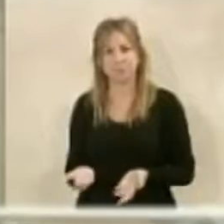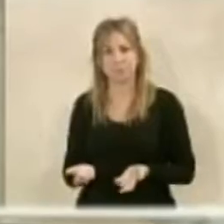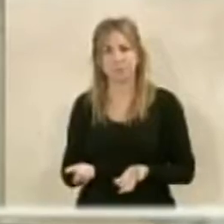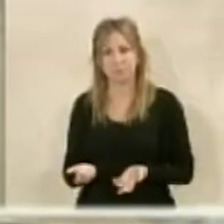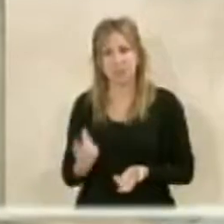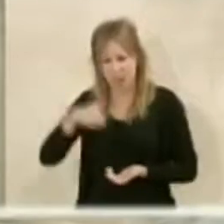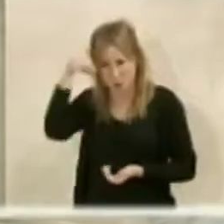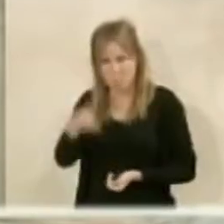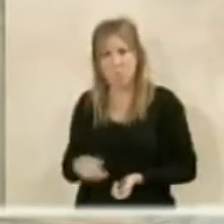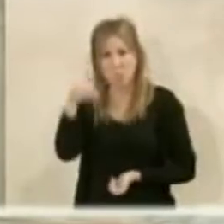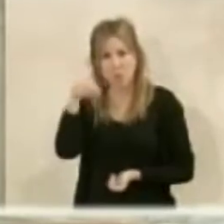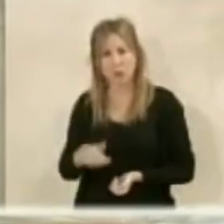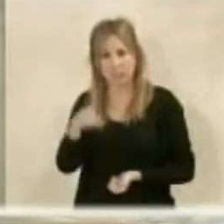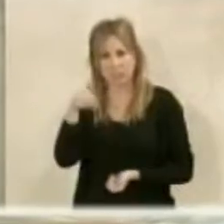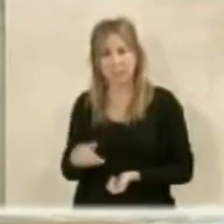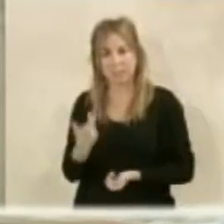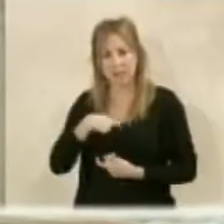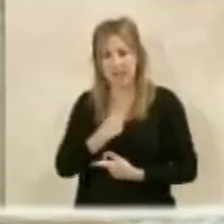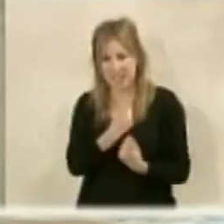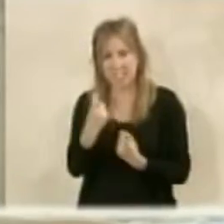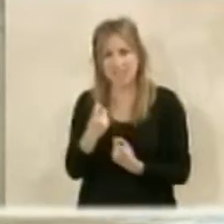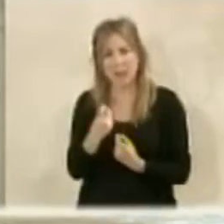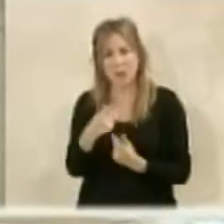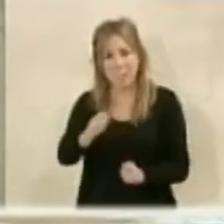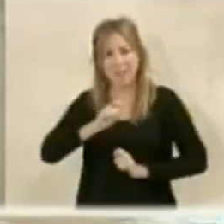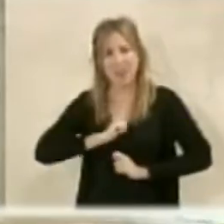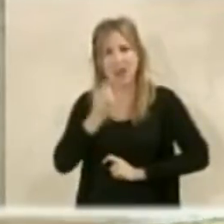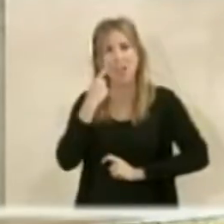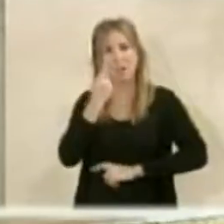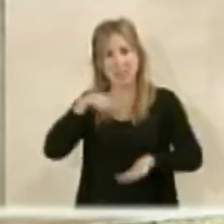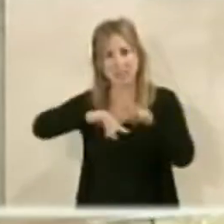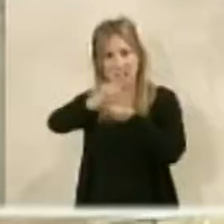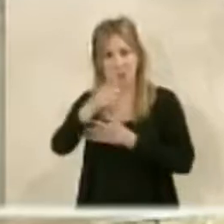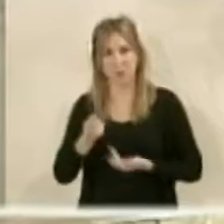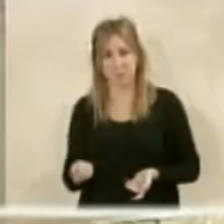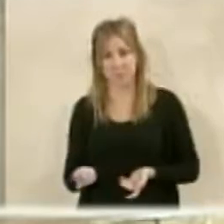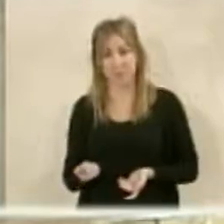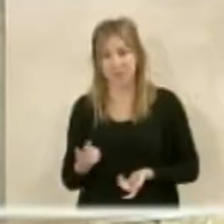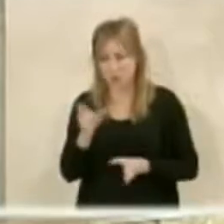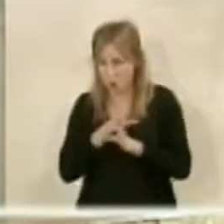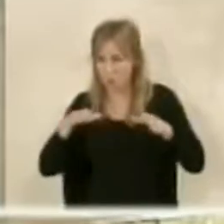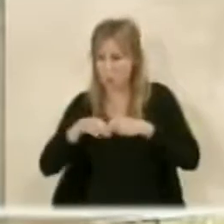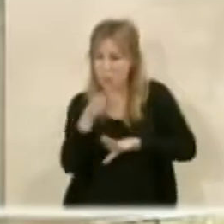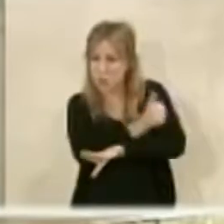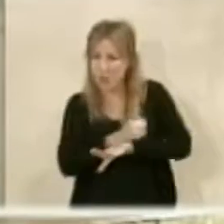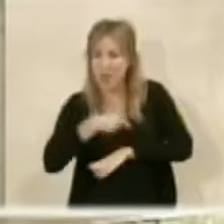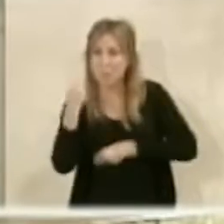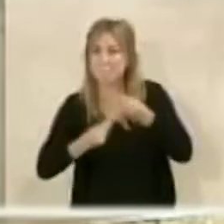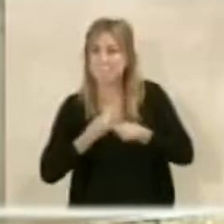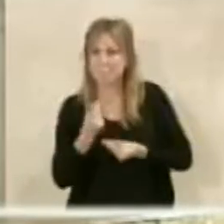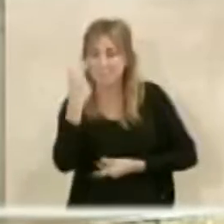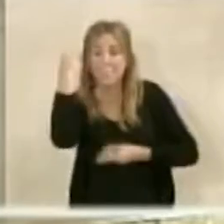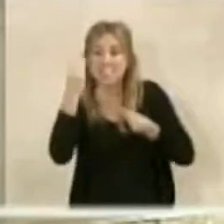importante y necesario para el desarrollo de esta ciudad. Y creemos, desde el Grupo Municipal de Ciudadanos,